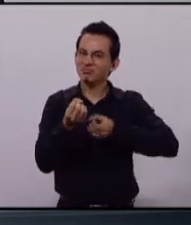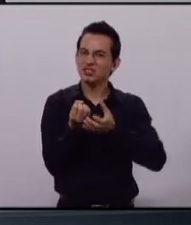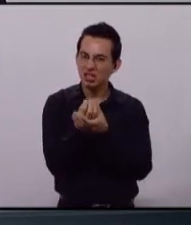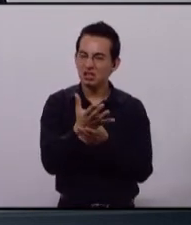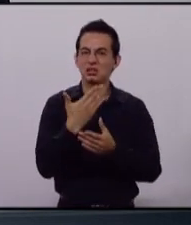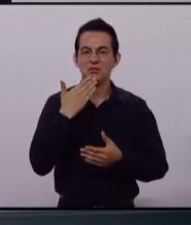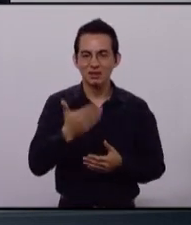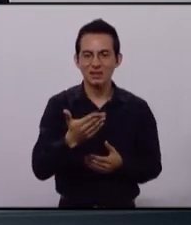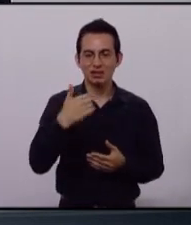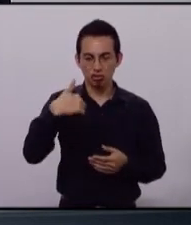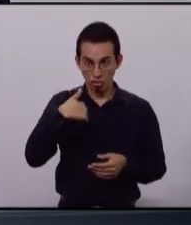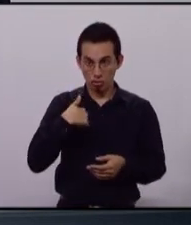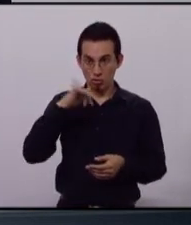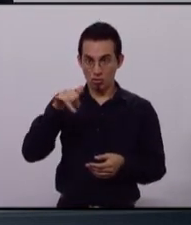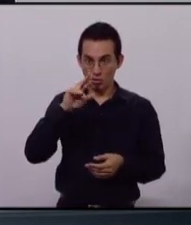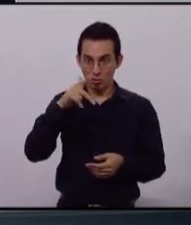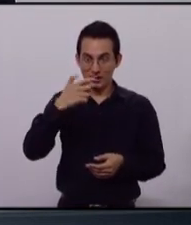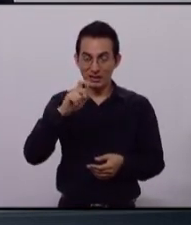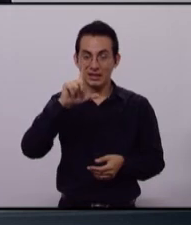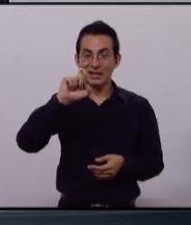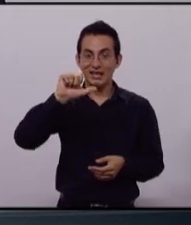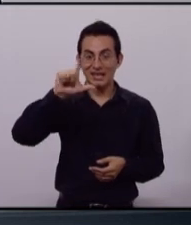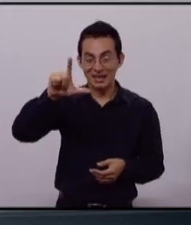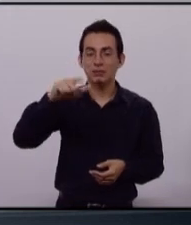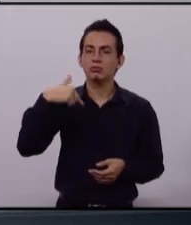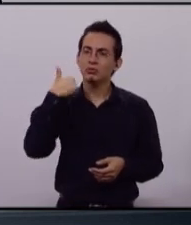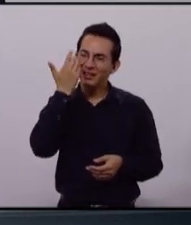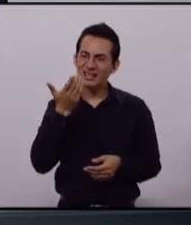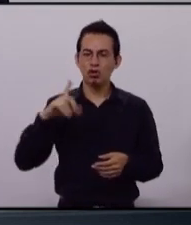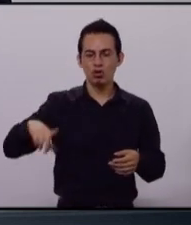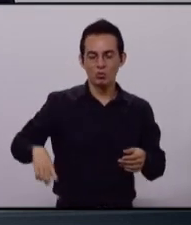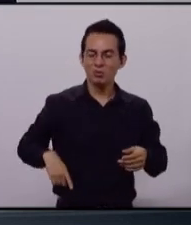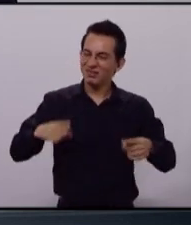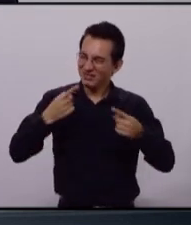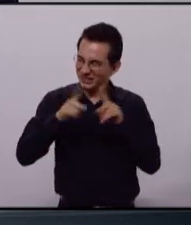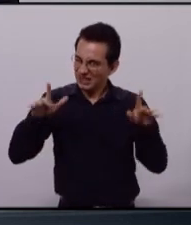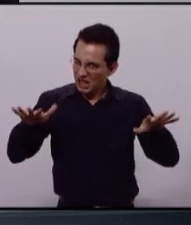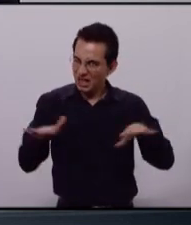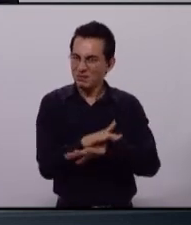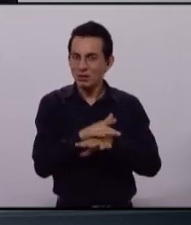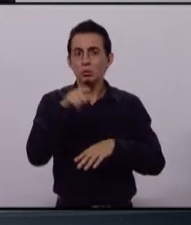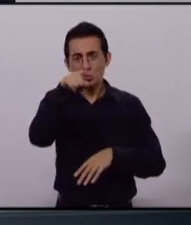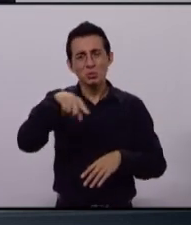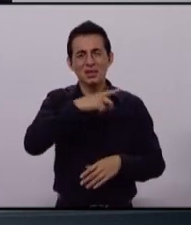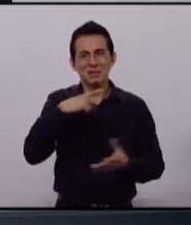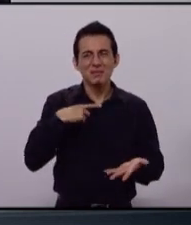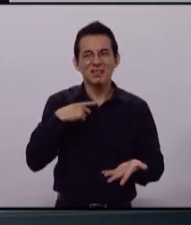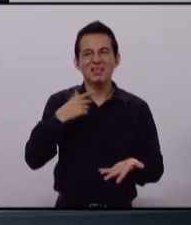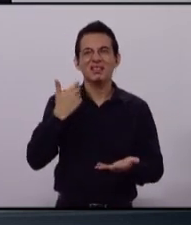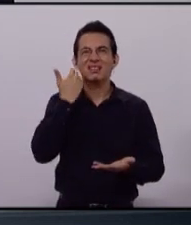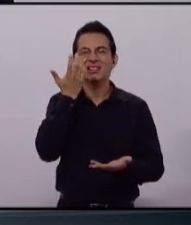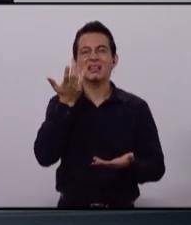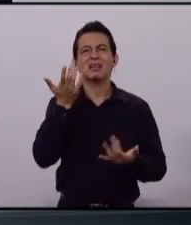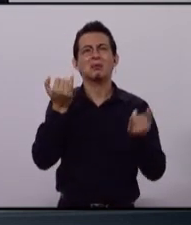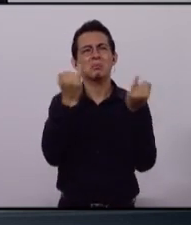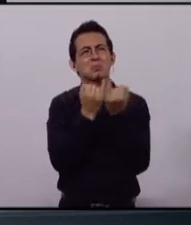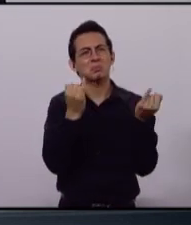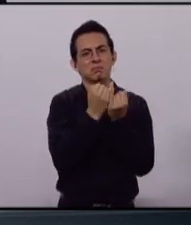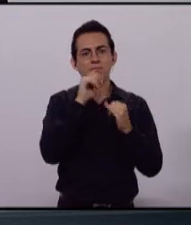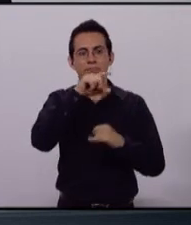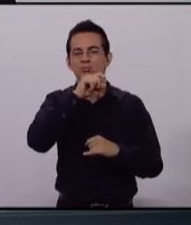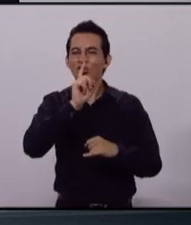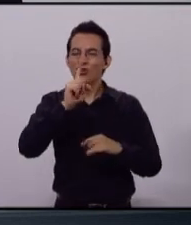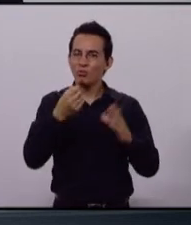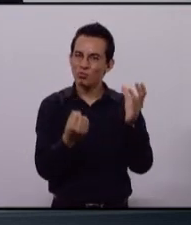zapopanos queremos un gobierno diferente, si quieres un gobierno diferente, vota por un partido diferente, por Encuentro Social,